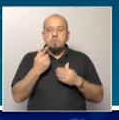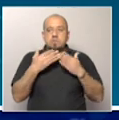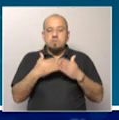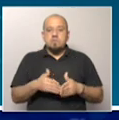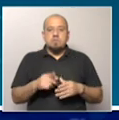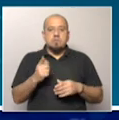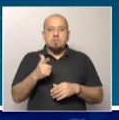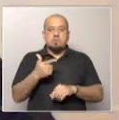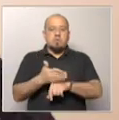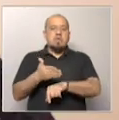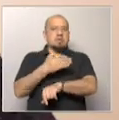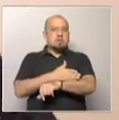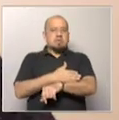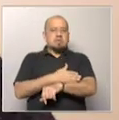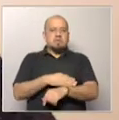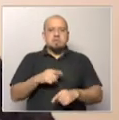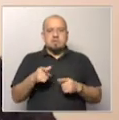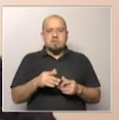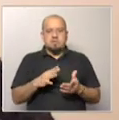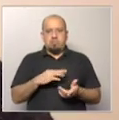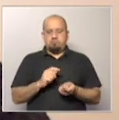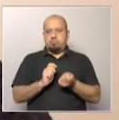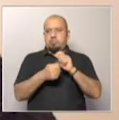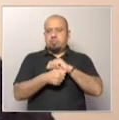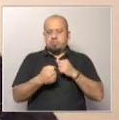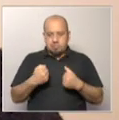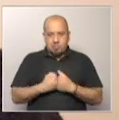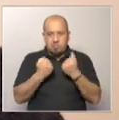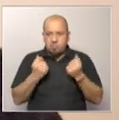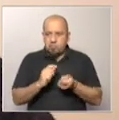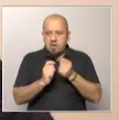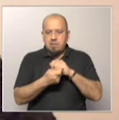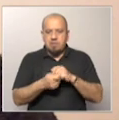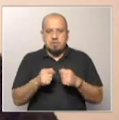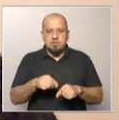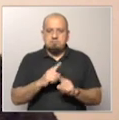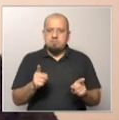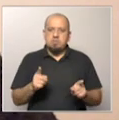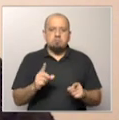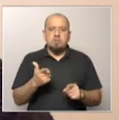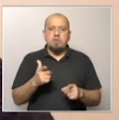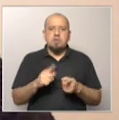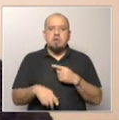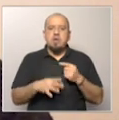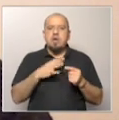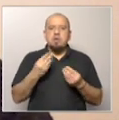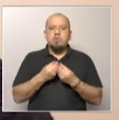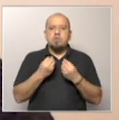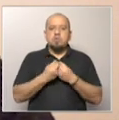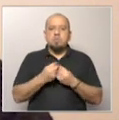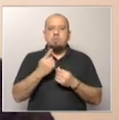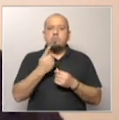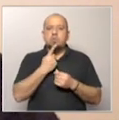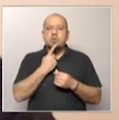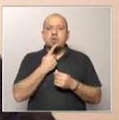no hay antecedentes de un giro tan brusco. Normalmente hay muchas áreas de política pública donde